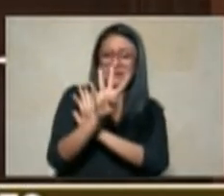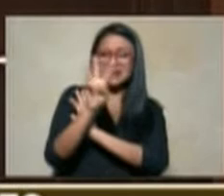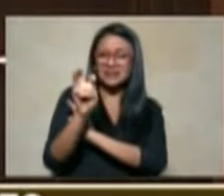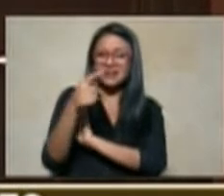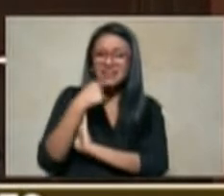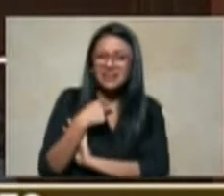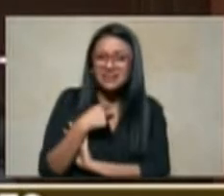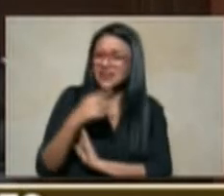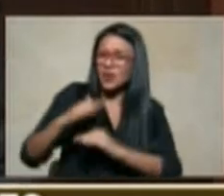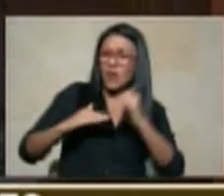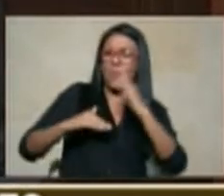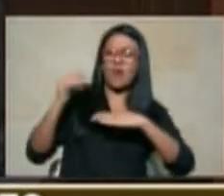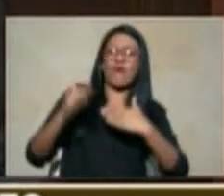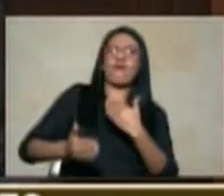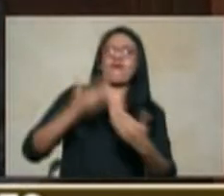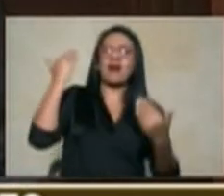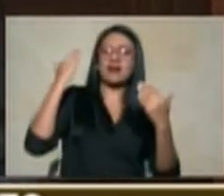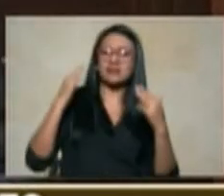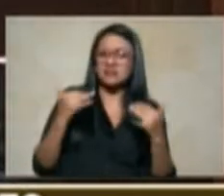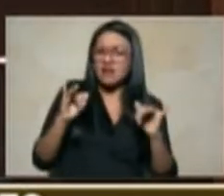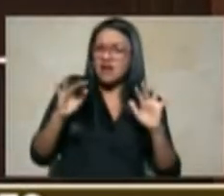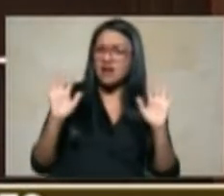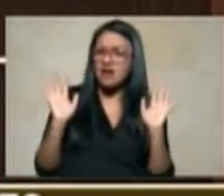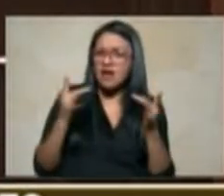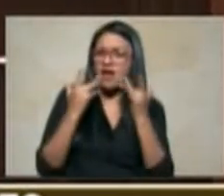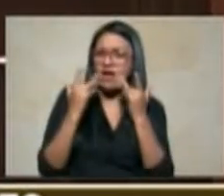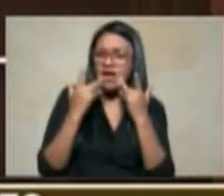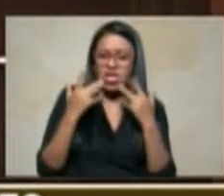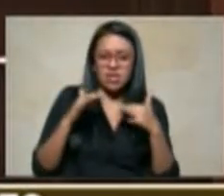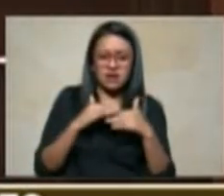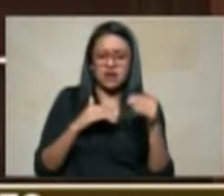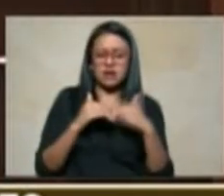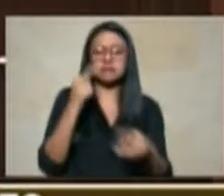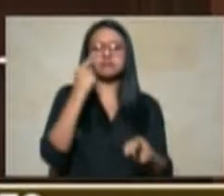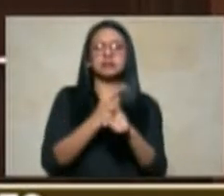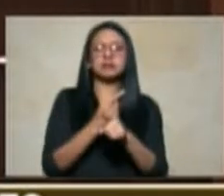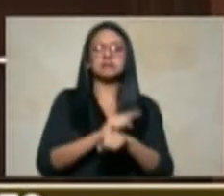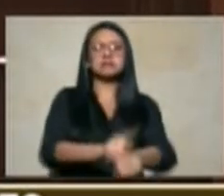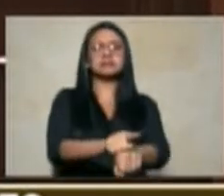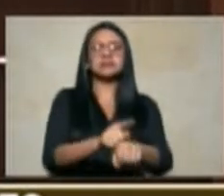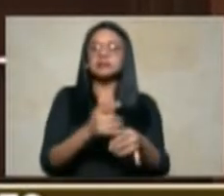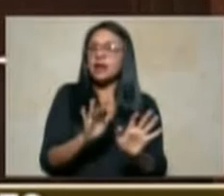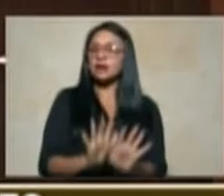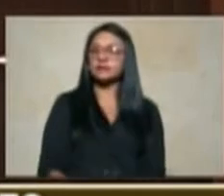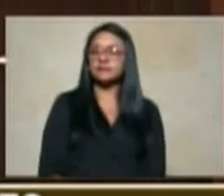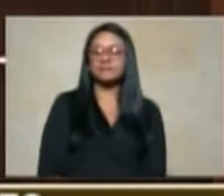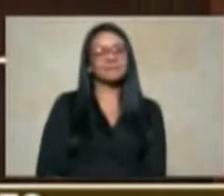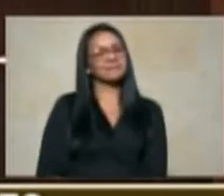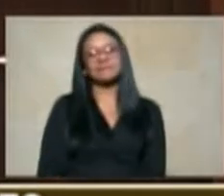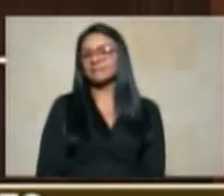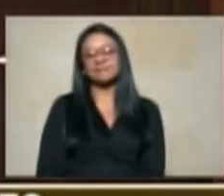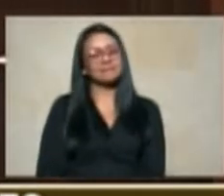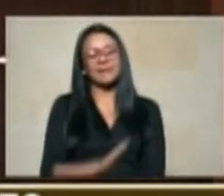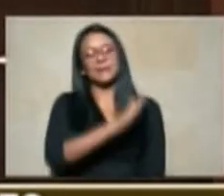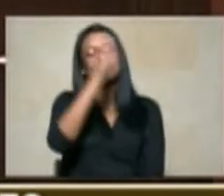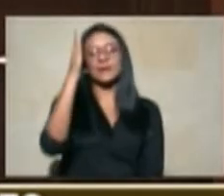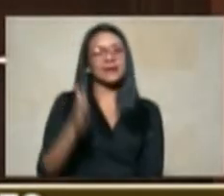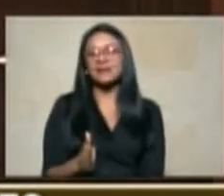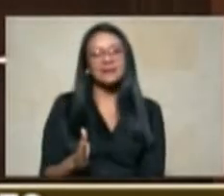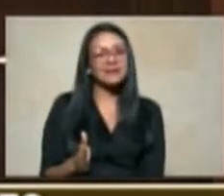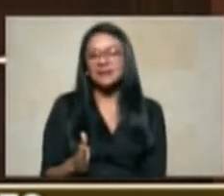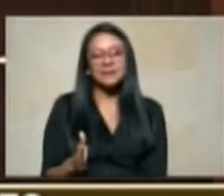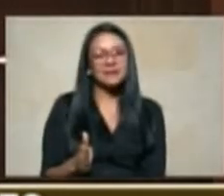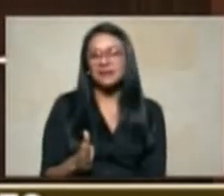y mucho más efectista si se quisiera pero eso jamás lograba poner en evidencia